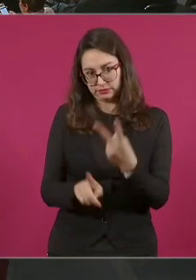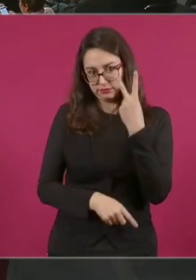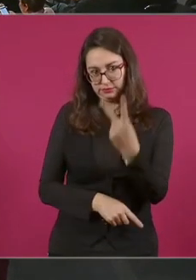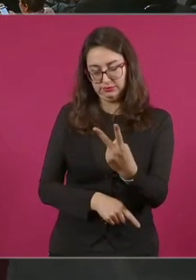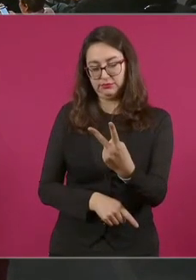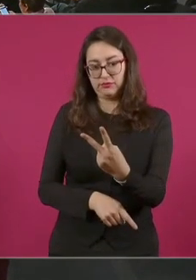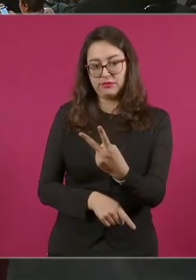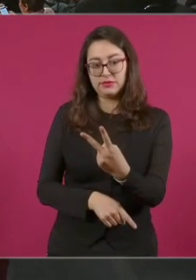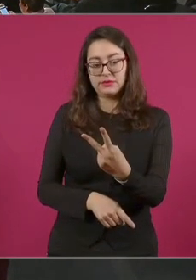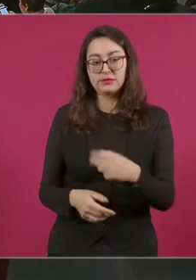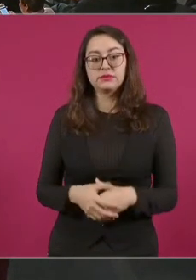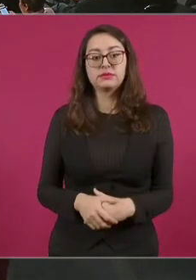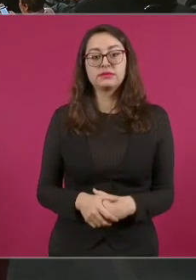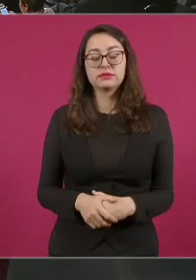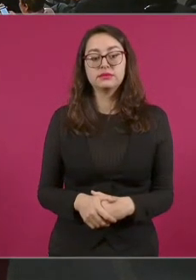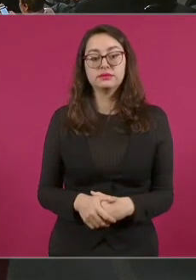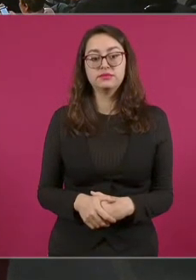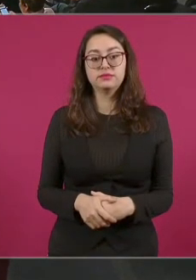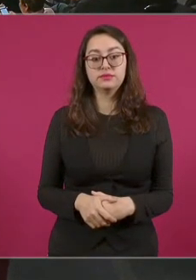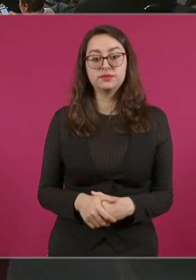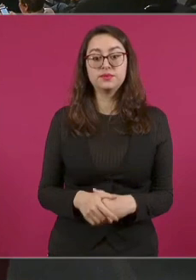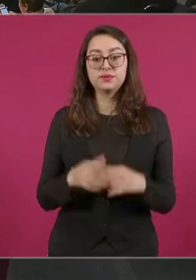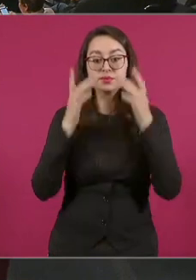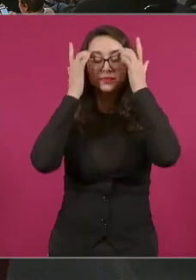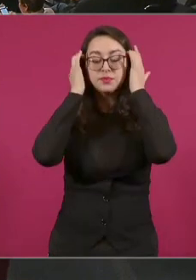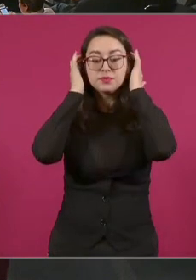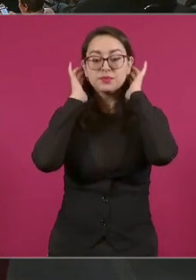y Francisco Cárdenas se llamaba el sicario.